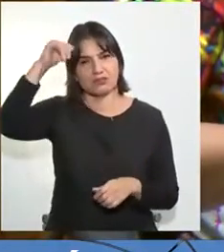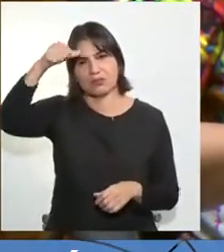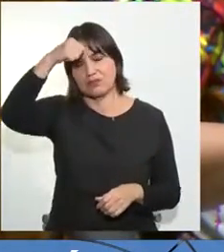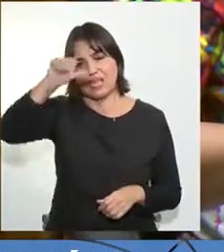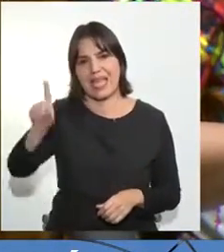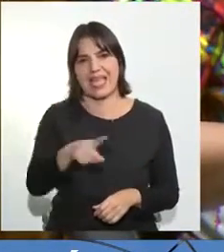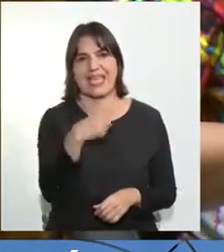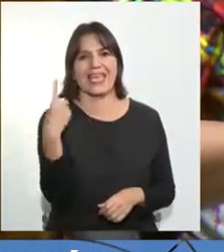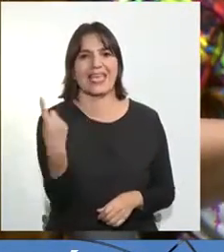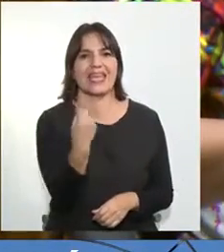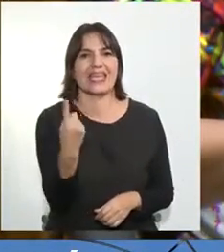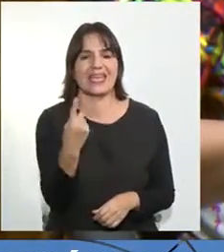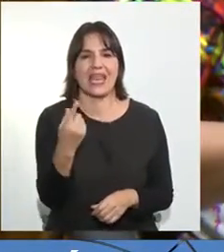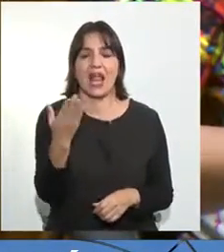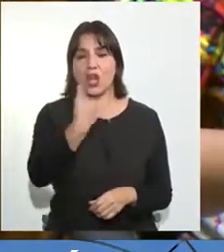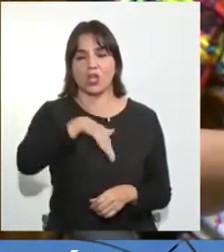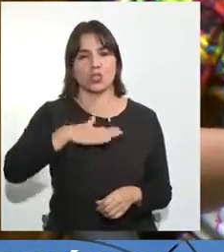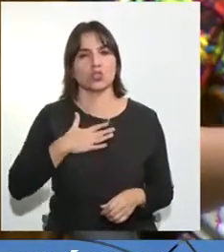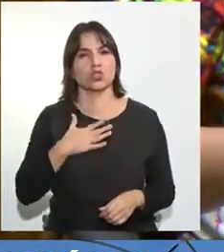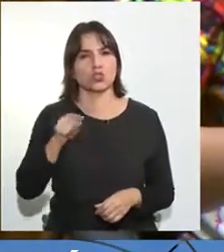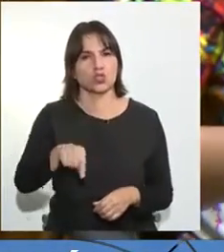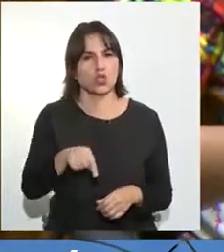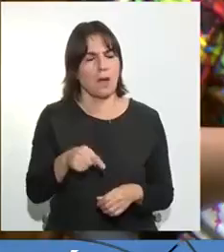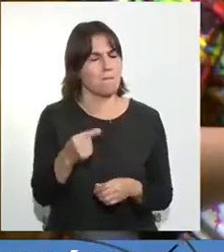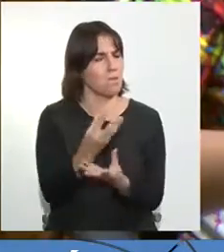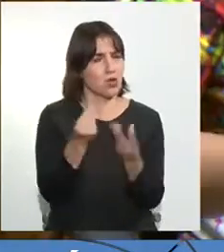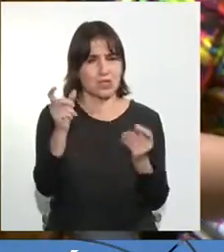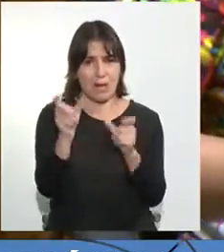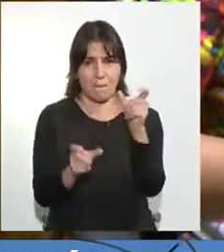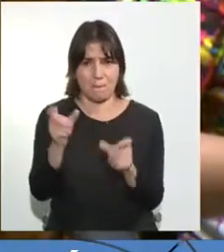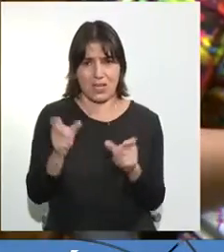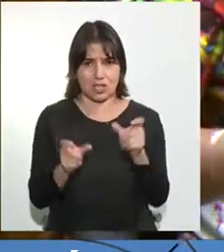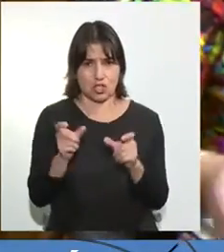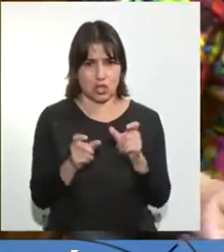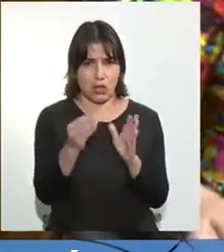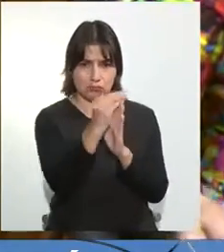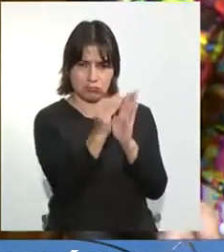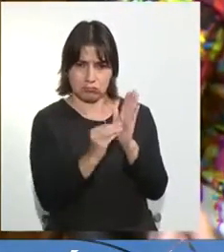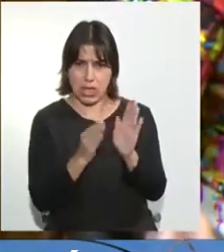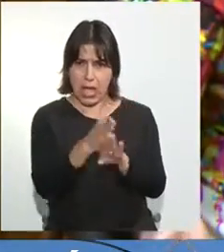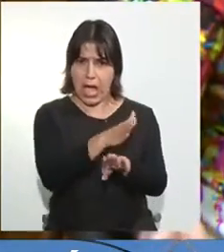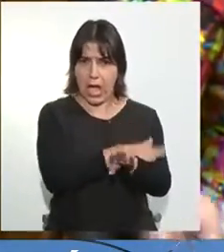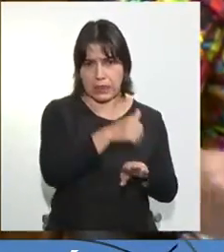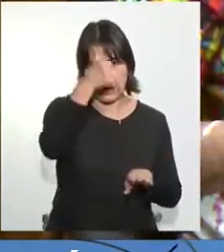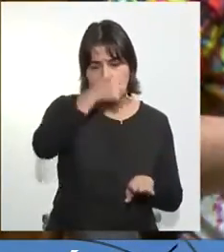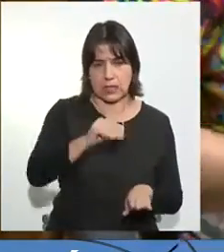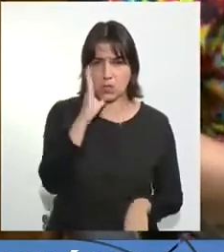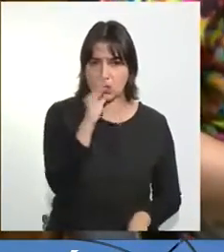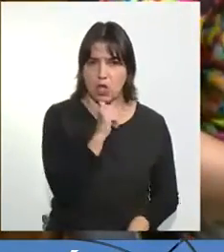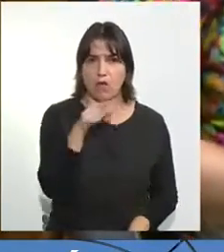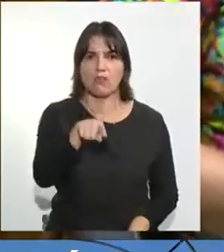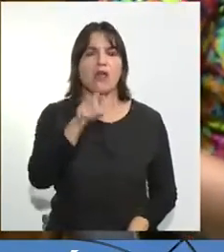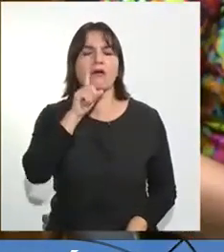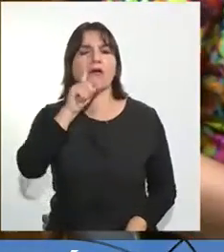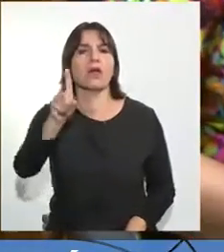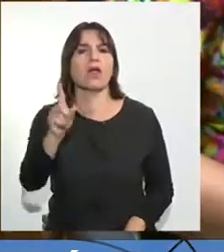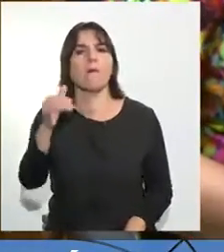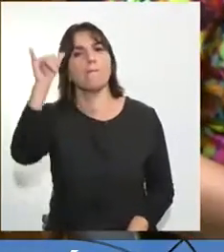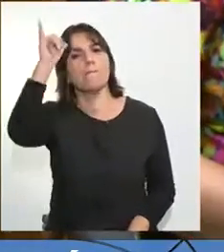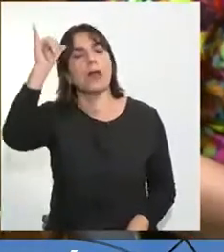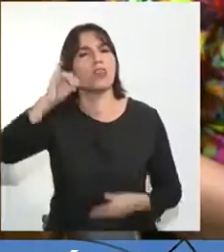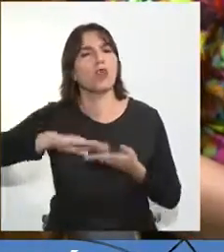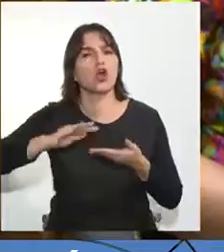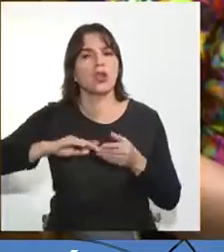igual, indultamos a miles que tenían antecedentes penales. Entonces yo quiero saber a quiénes vamos a indultar. Porque vamos a ver si los senadores de derecha que hoy día